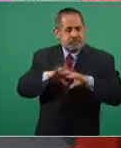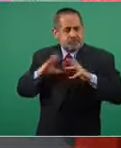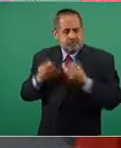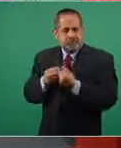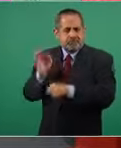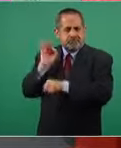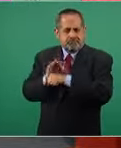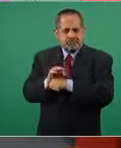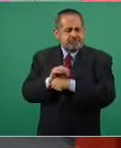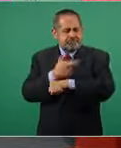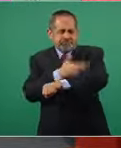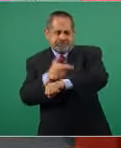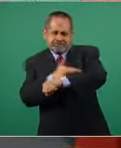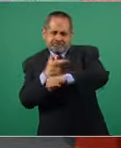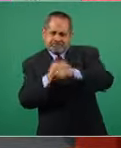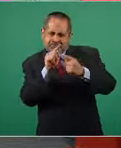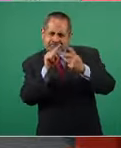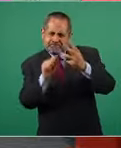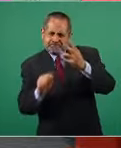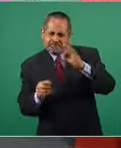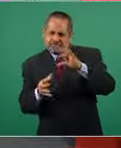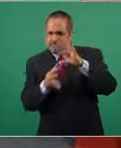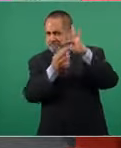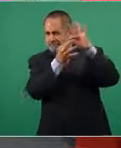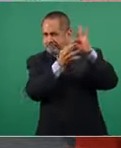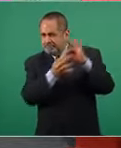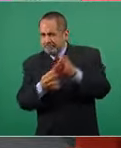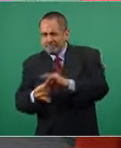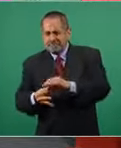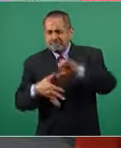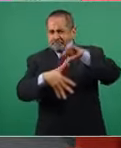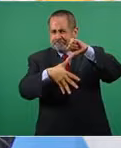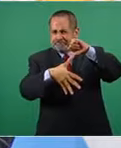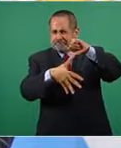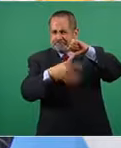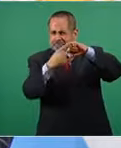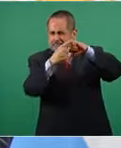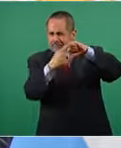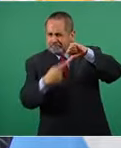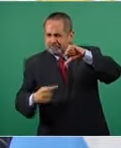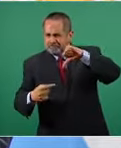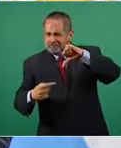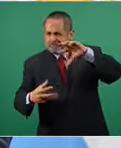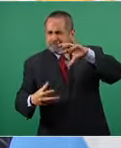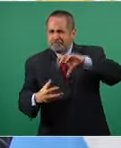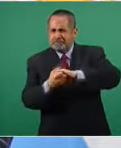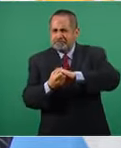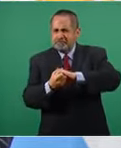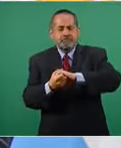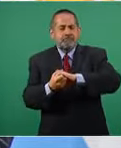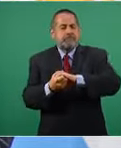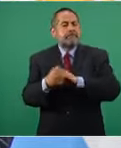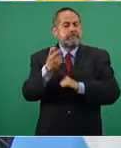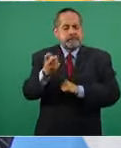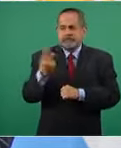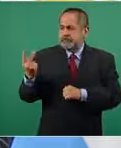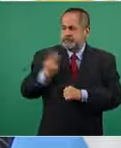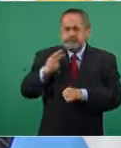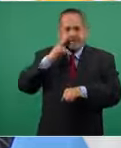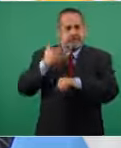trazar un eje que una a todo el continente. Ese es el deber que tenemos con Andrés Manuel.